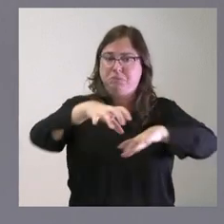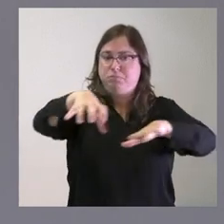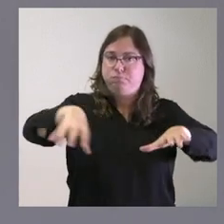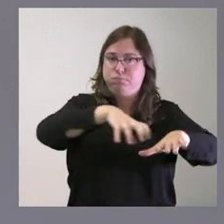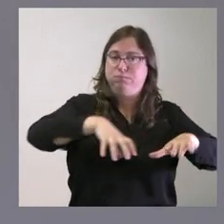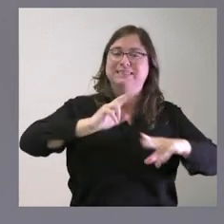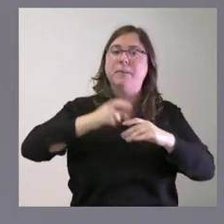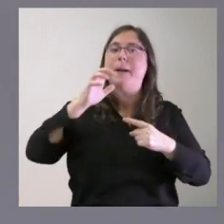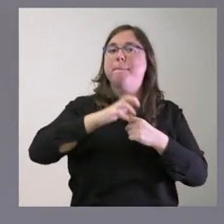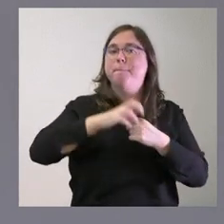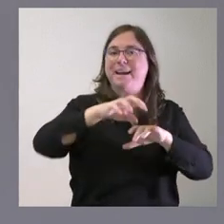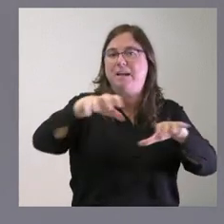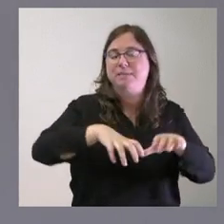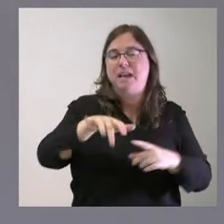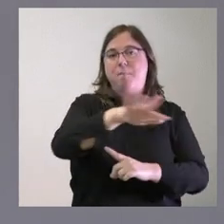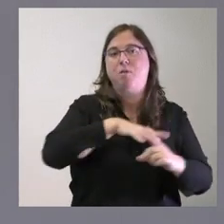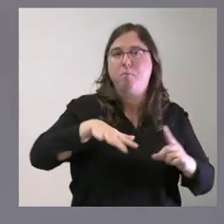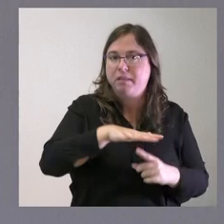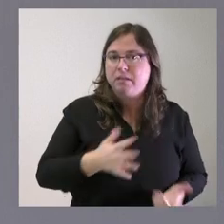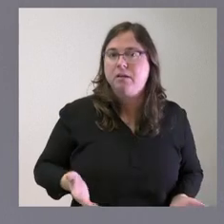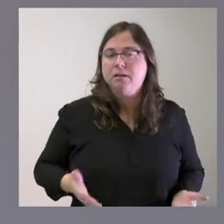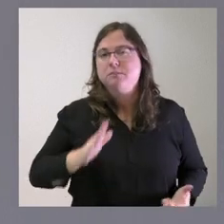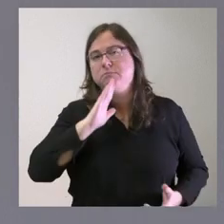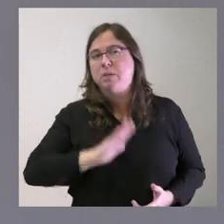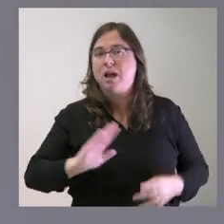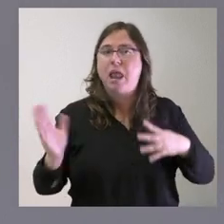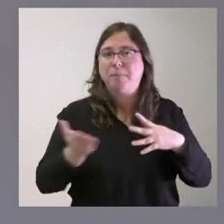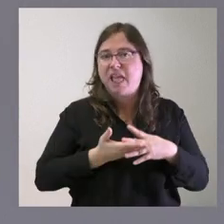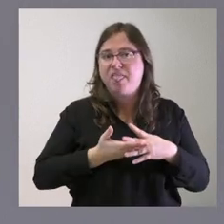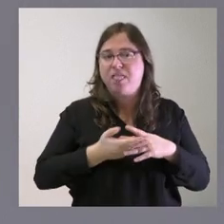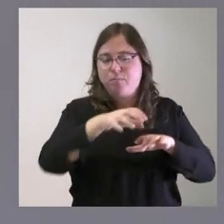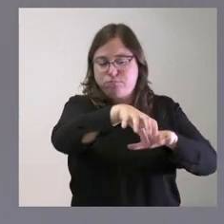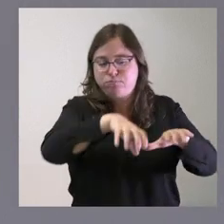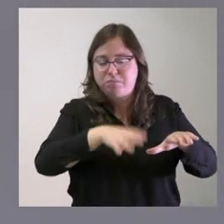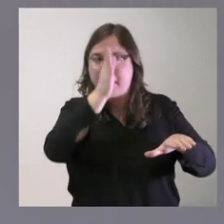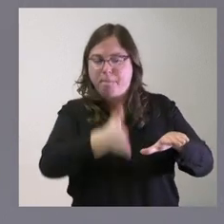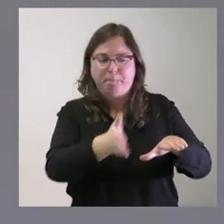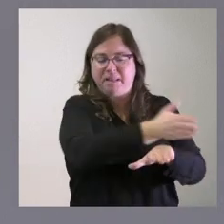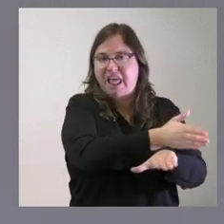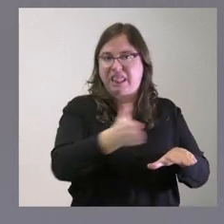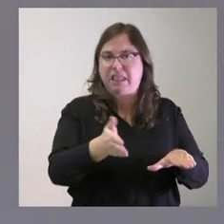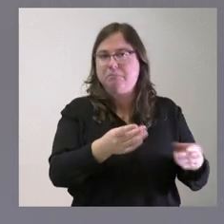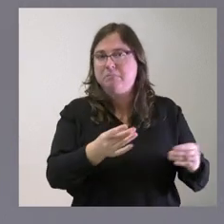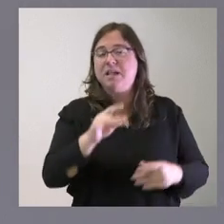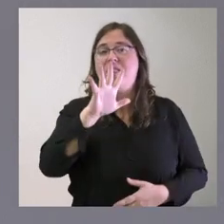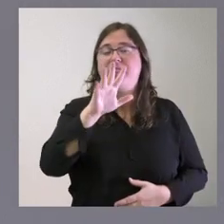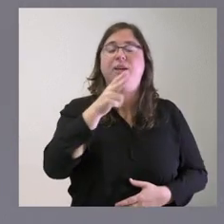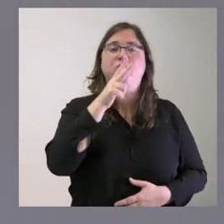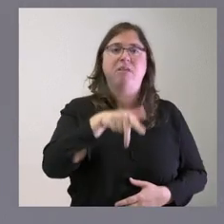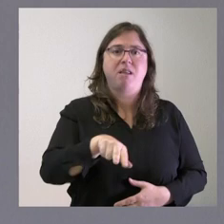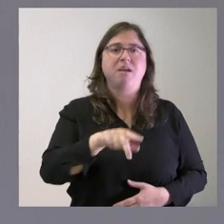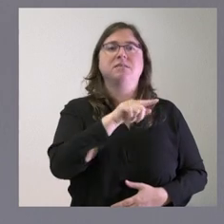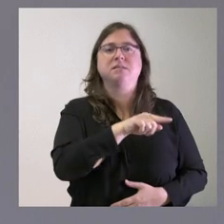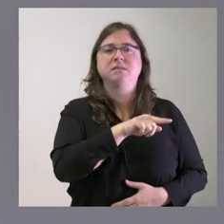el parque empresarial del medio ambiente aproximadamente la mitad de este terreno que son unas 75 hectáreas está ya